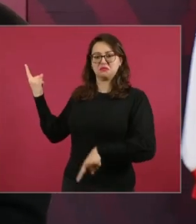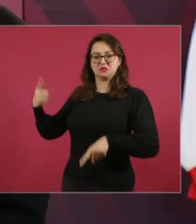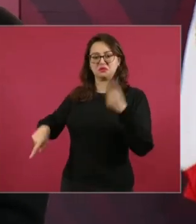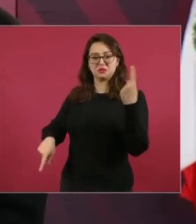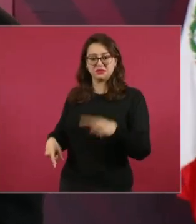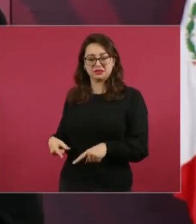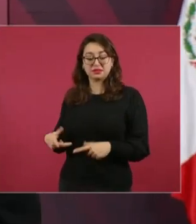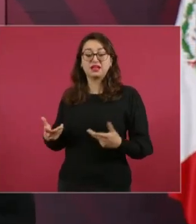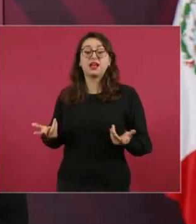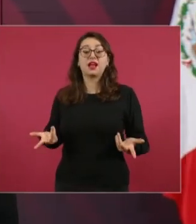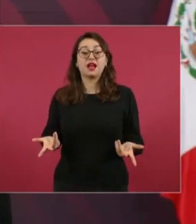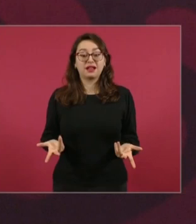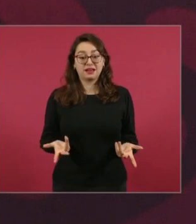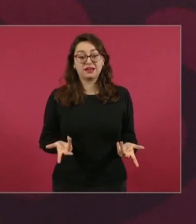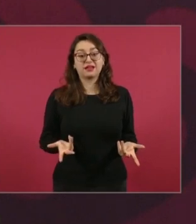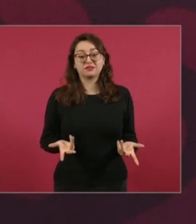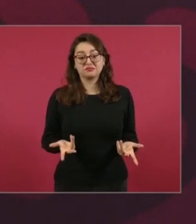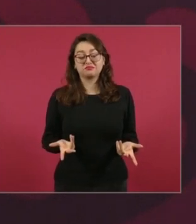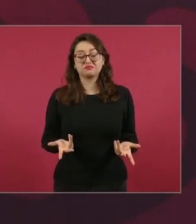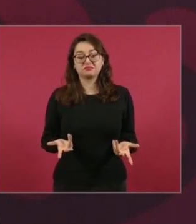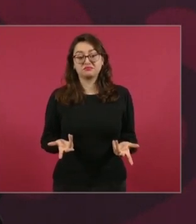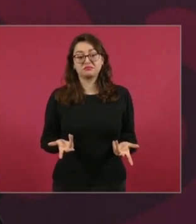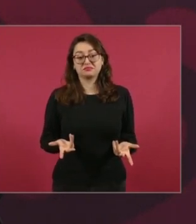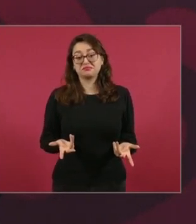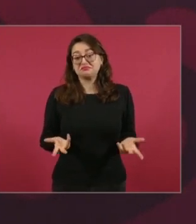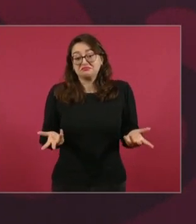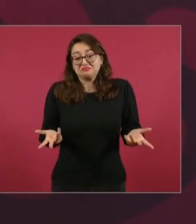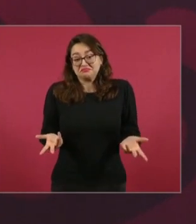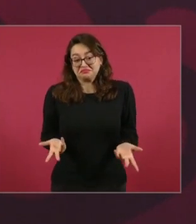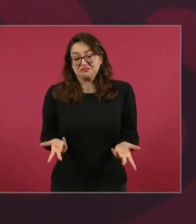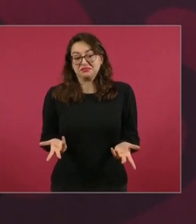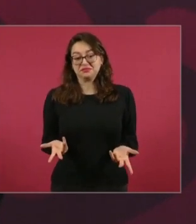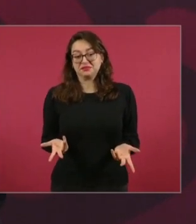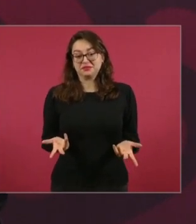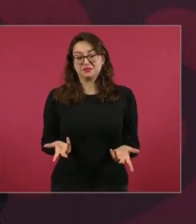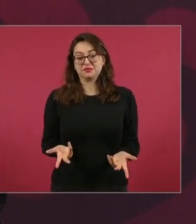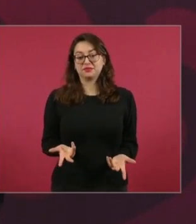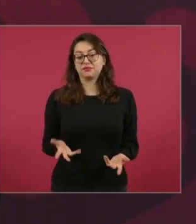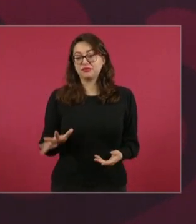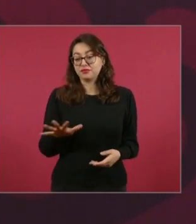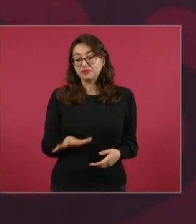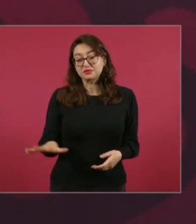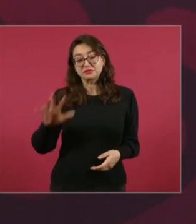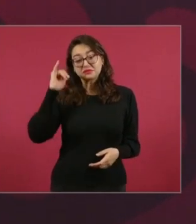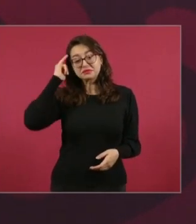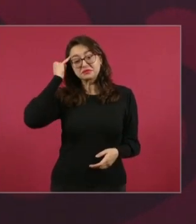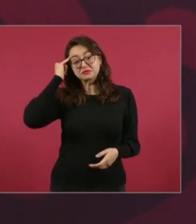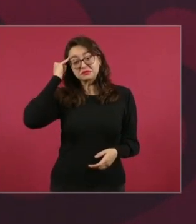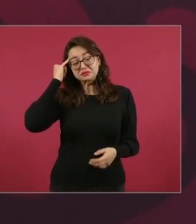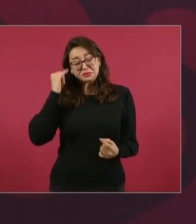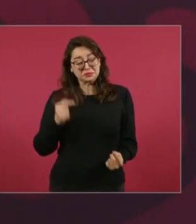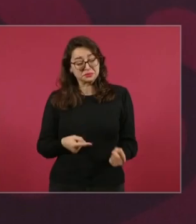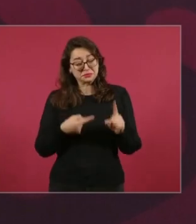estatales, nacionales, pues no, nada, es un cacique en la zona indígena chontal.